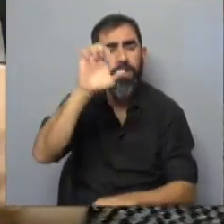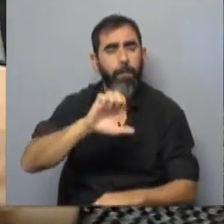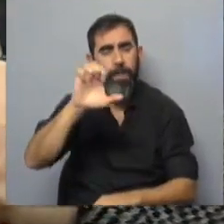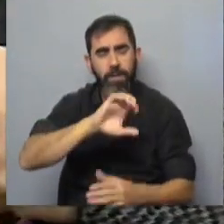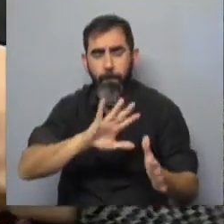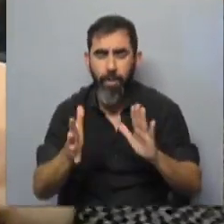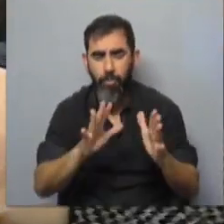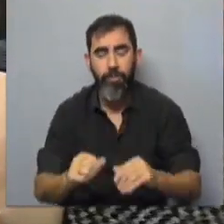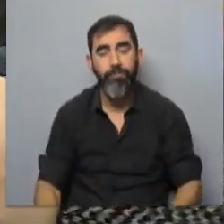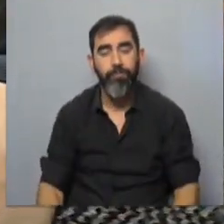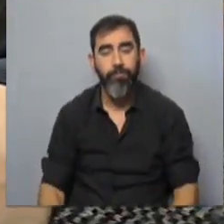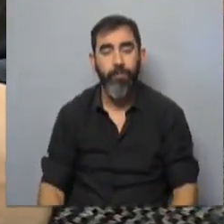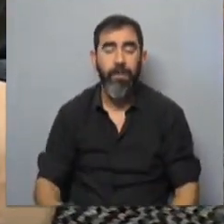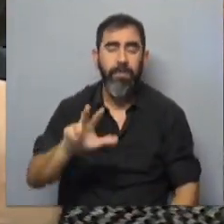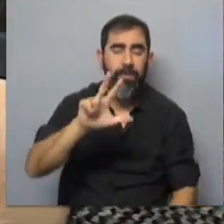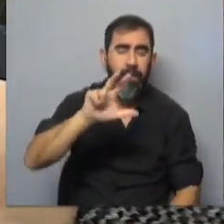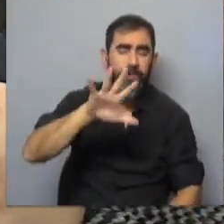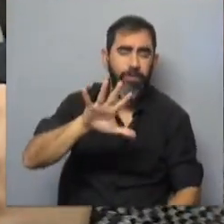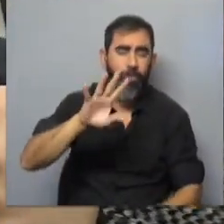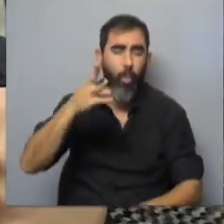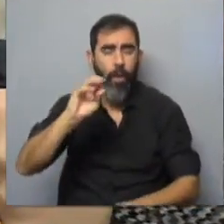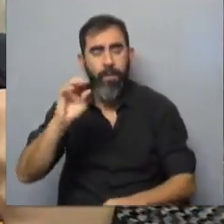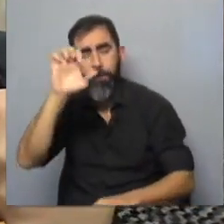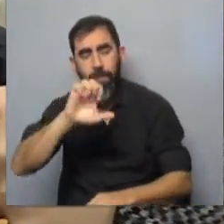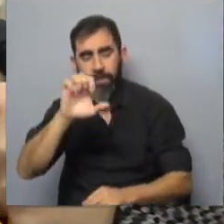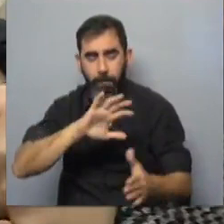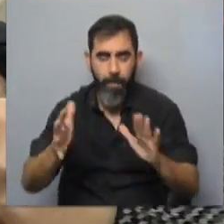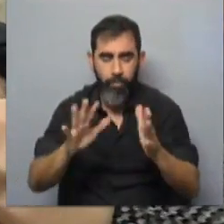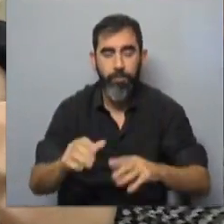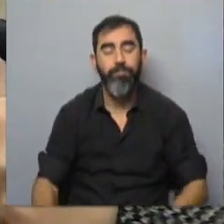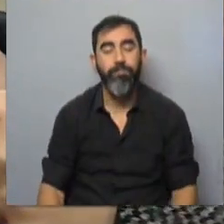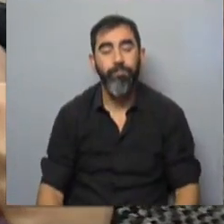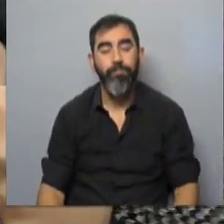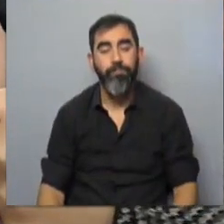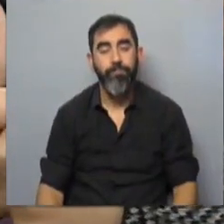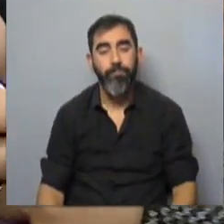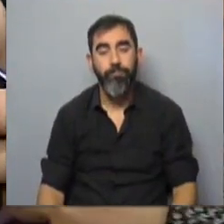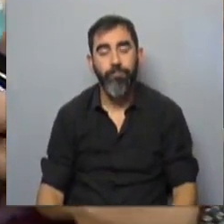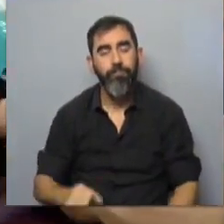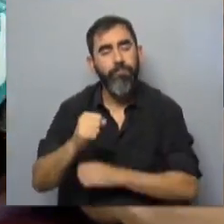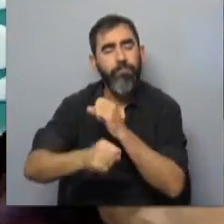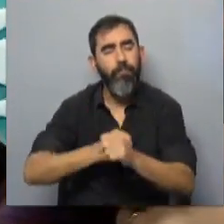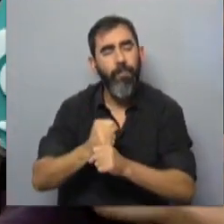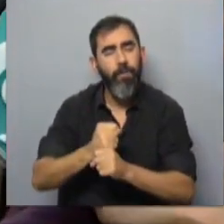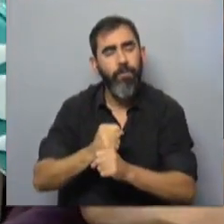adicionales, entre 35 o 40 empresas que son aquellas que desde el año